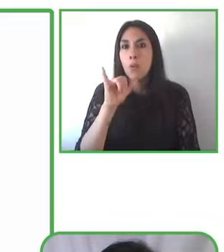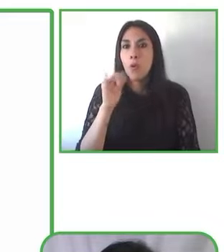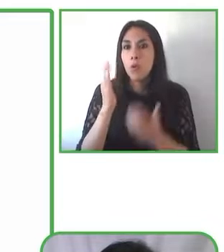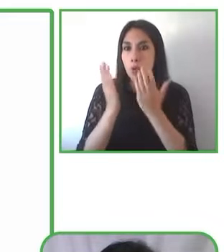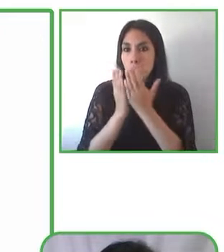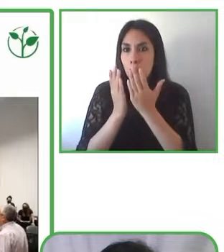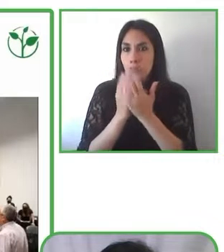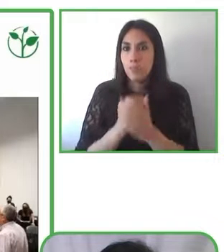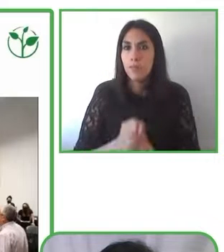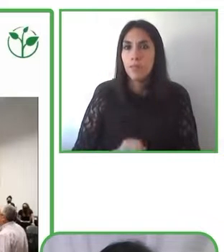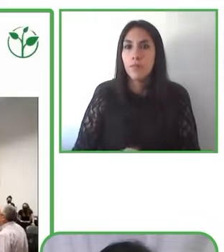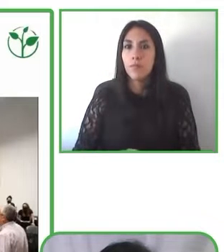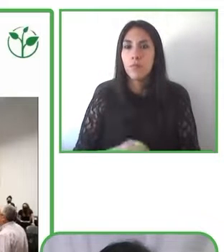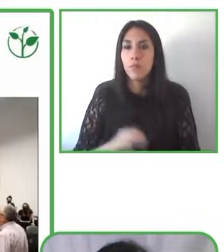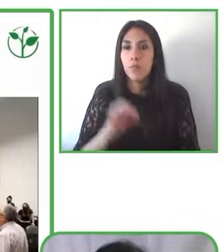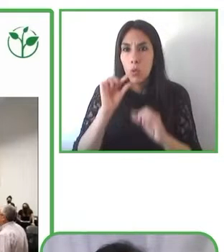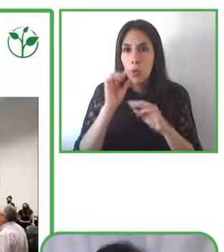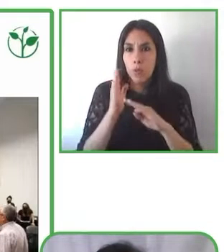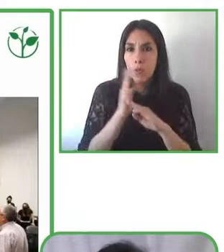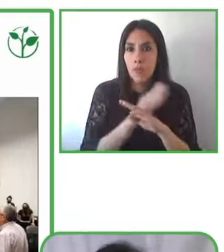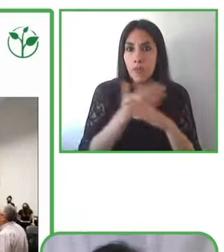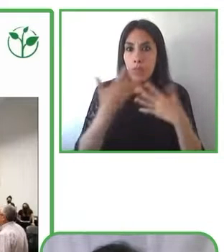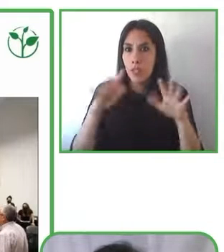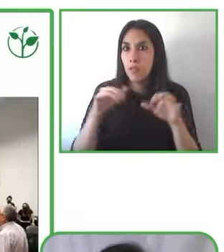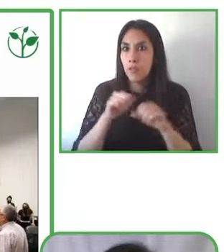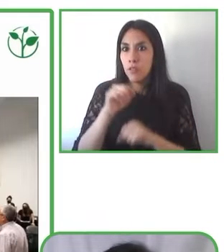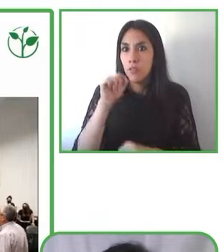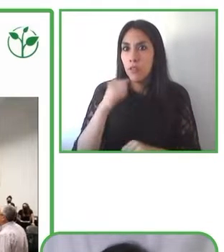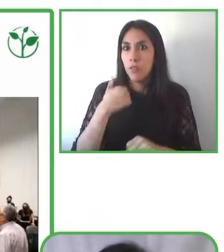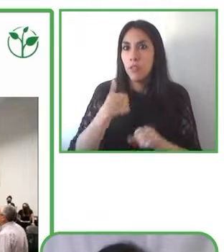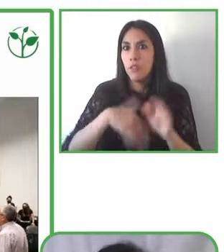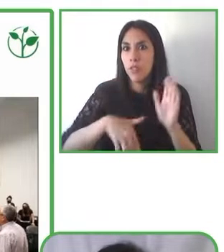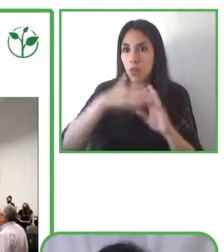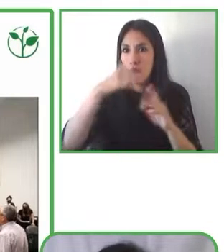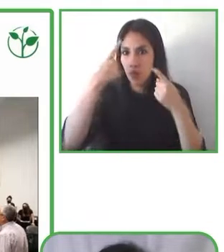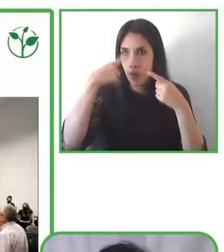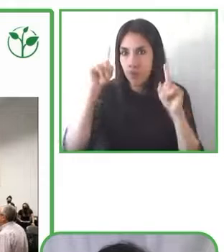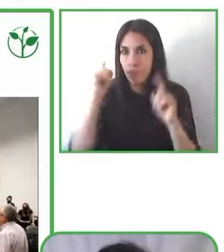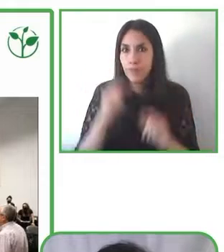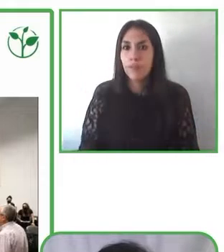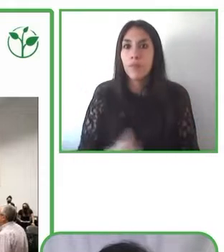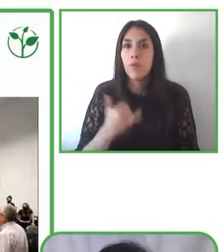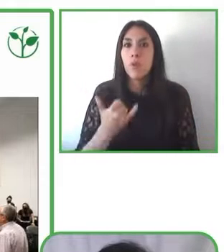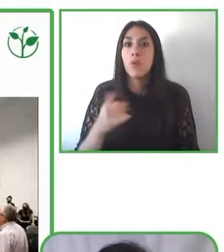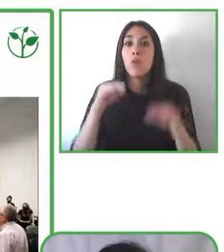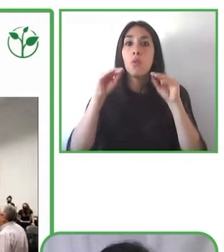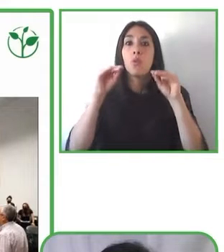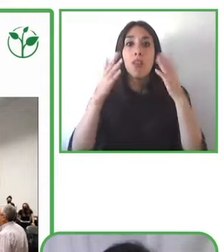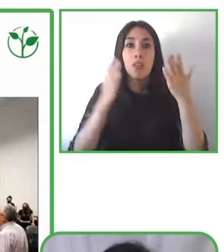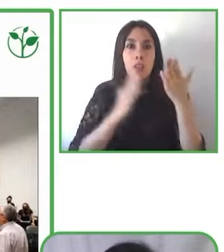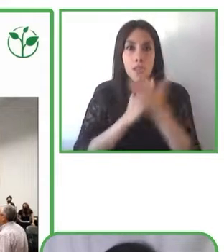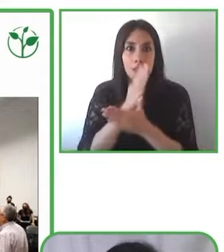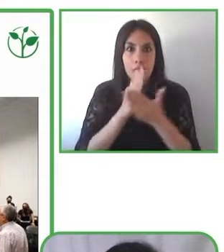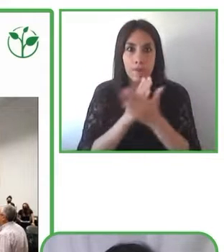partida de la universidad. En este caso, enseñar accesibilidad desde el ámbito académico implica un compromiso muy importante desde el plantel docente